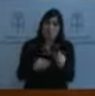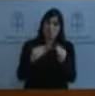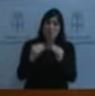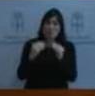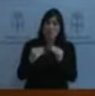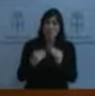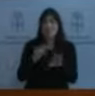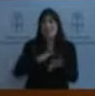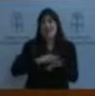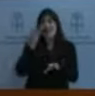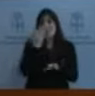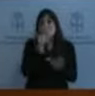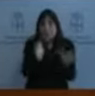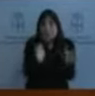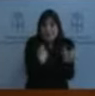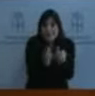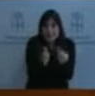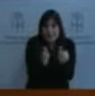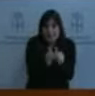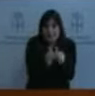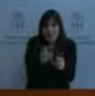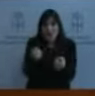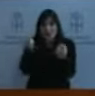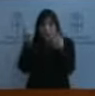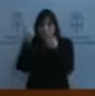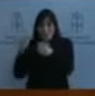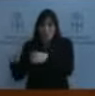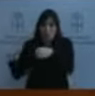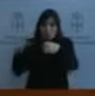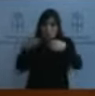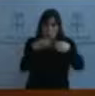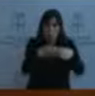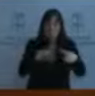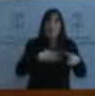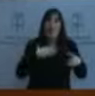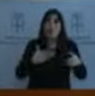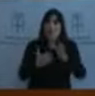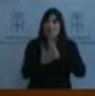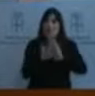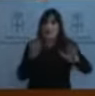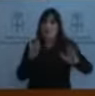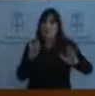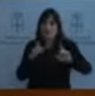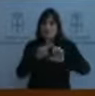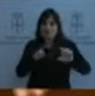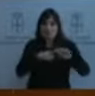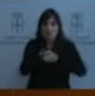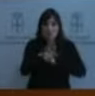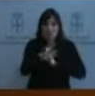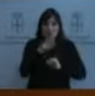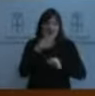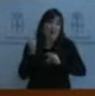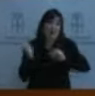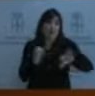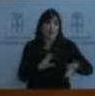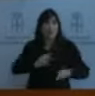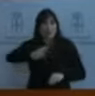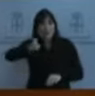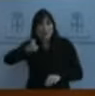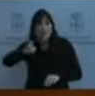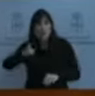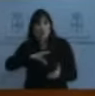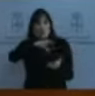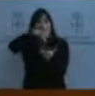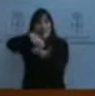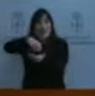el alumnado de esas escuelas tuvo las oportunidades de conectarse por la banda ancha. Hoy está medio abandonado. Y otro fueron los famosos telecentros, de los que se crearon en Asturias,